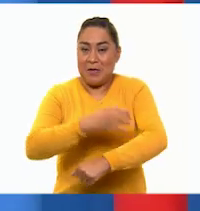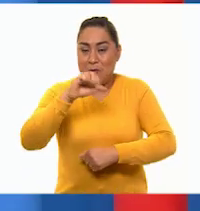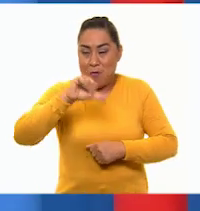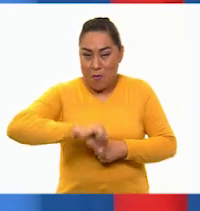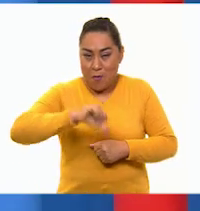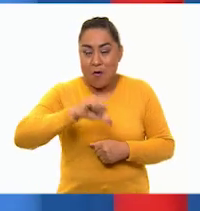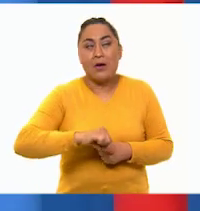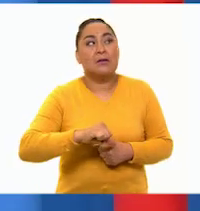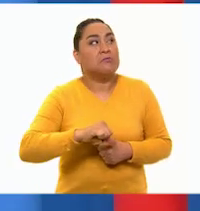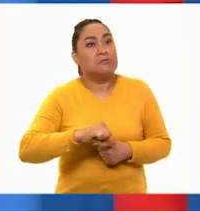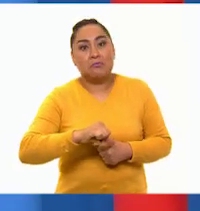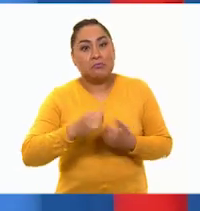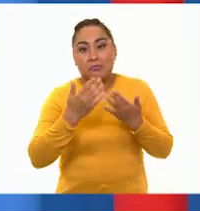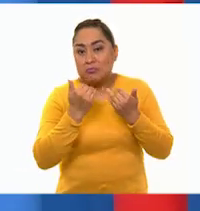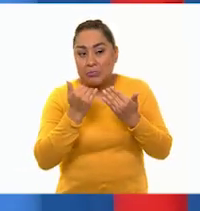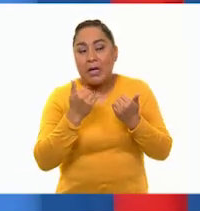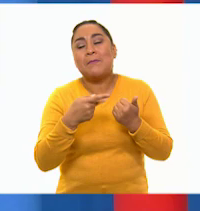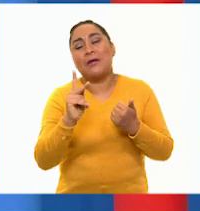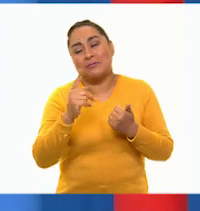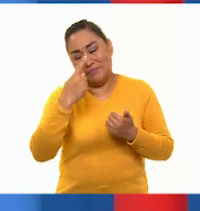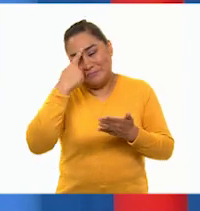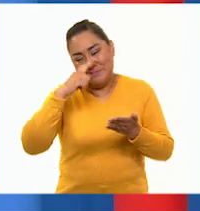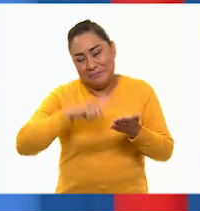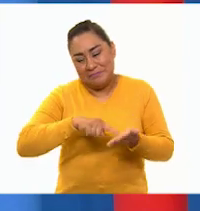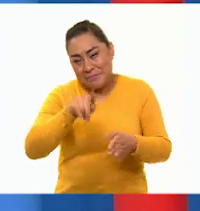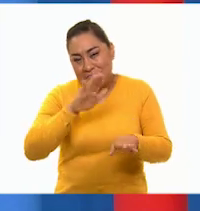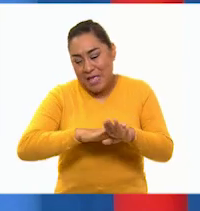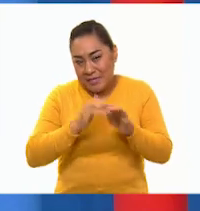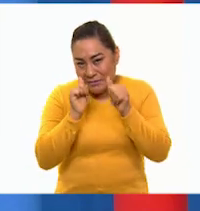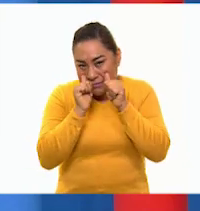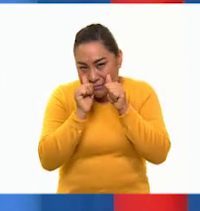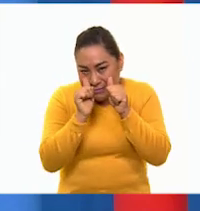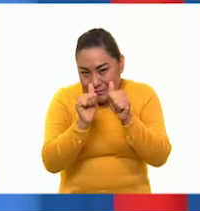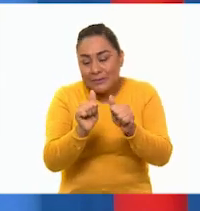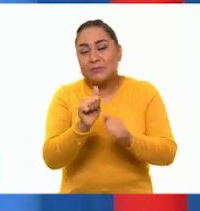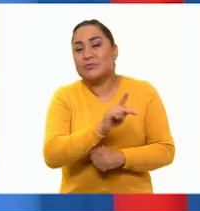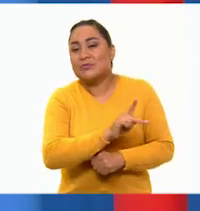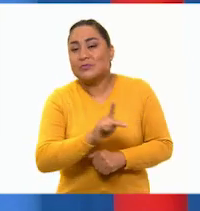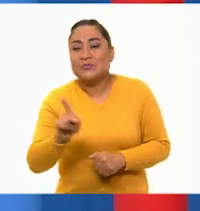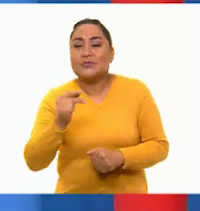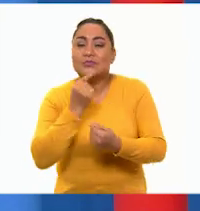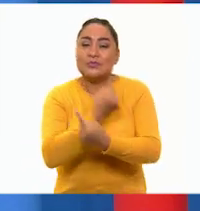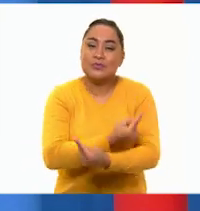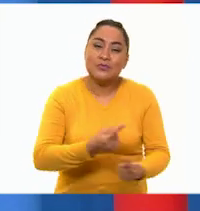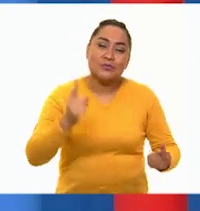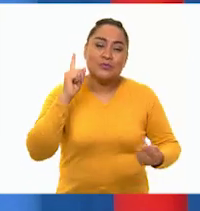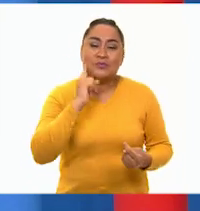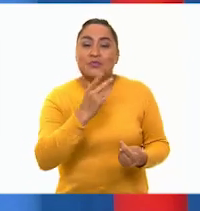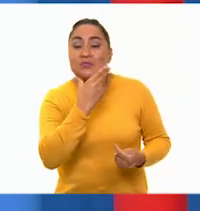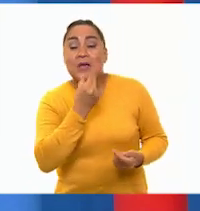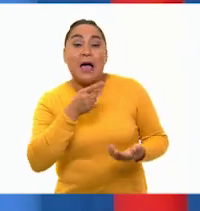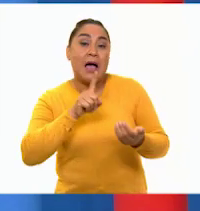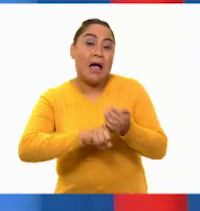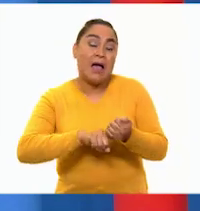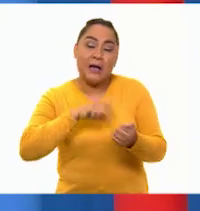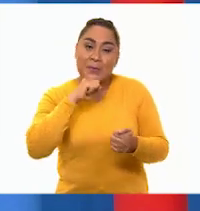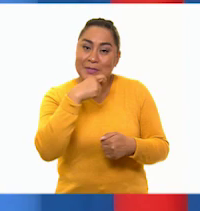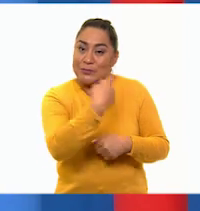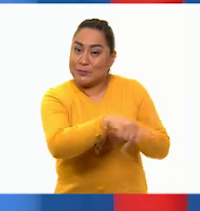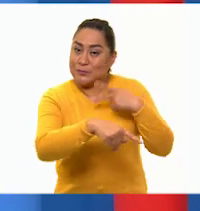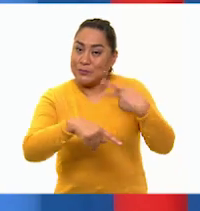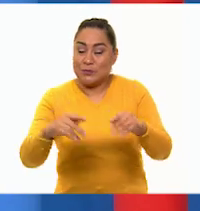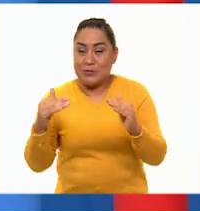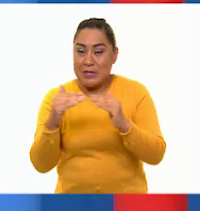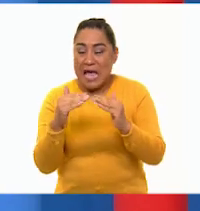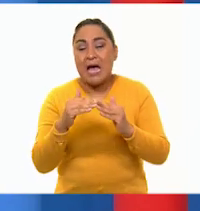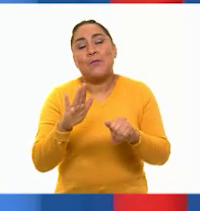pero sé que nos va a estar viendo muy atentamente pues con todos los demás niños y niñas que nos acompañan desde sus casas. Y es